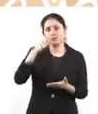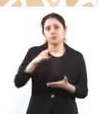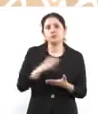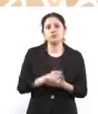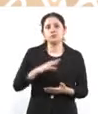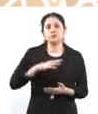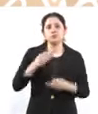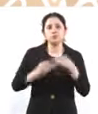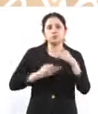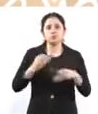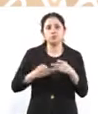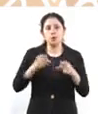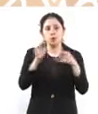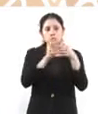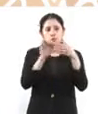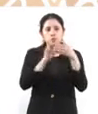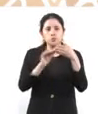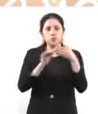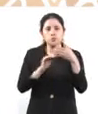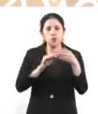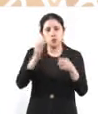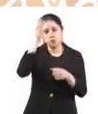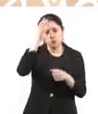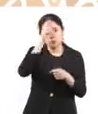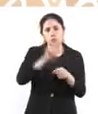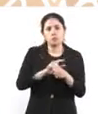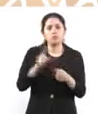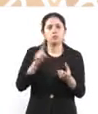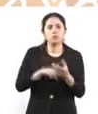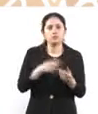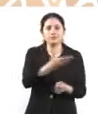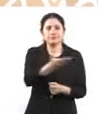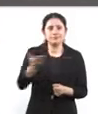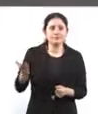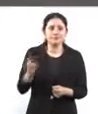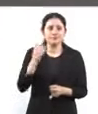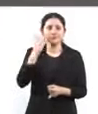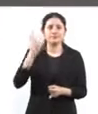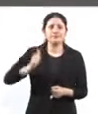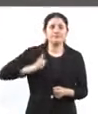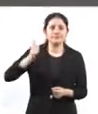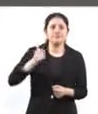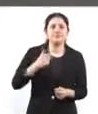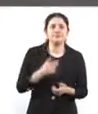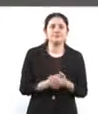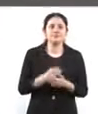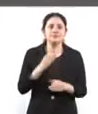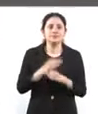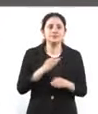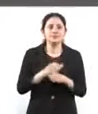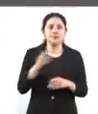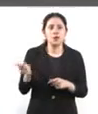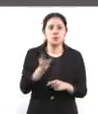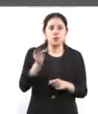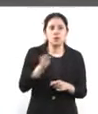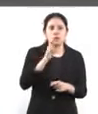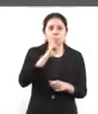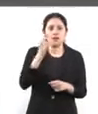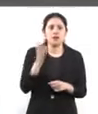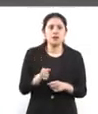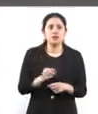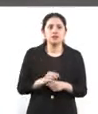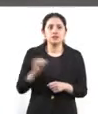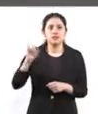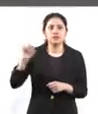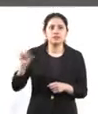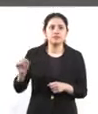cartelera interactiva cultural para todas y para todos. Y nuestra posición de preguntas y respuestas con Juan Raimundo Hernández